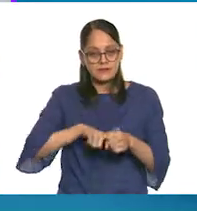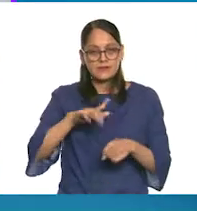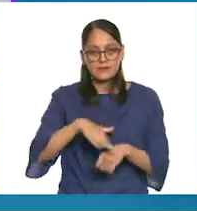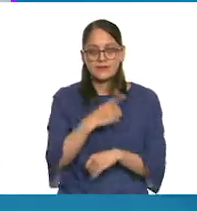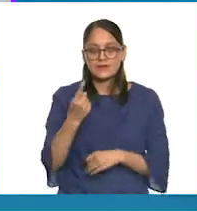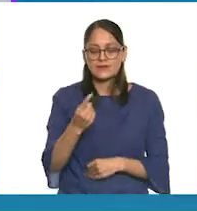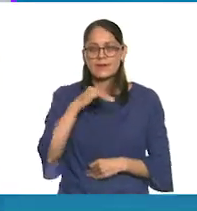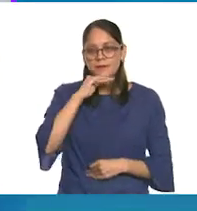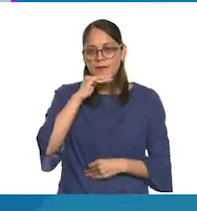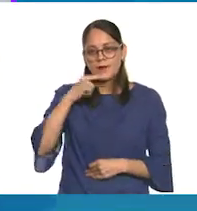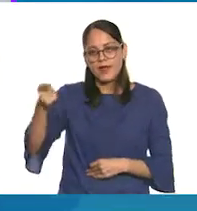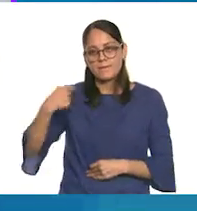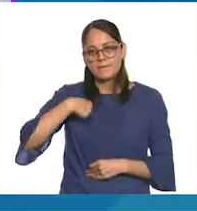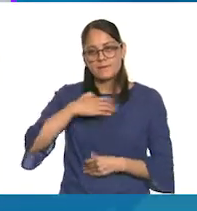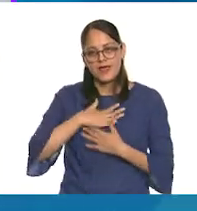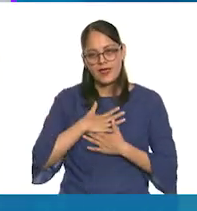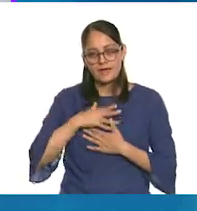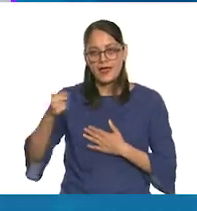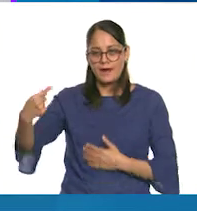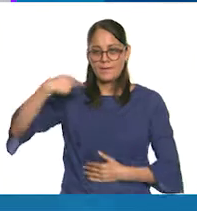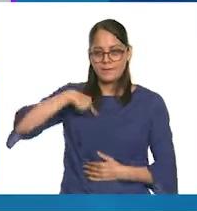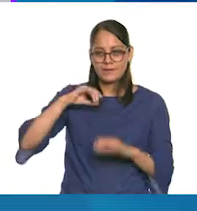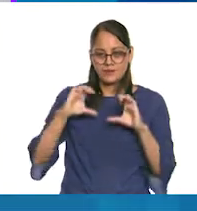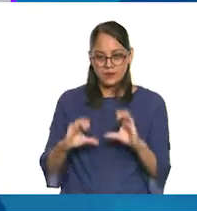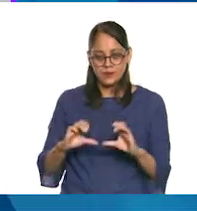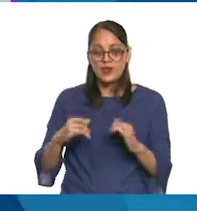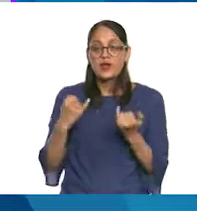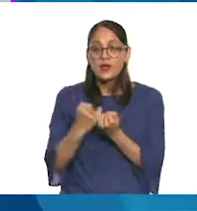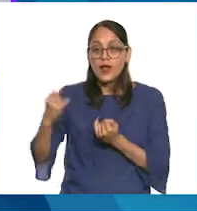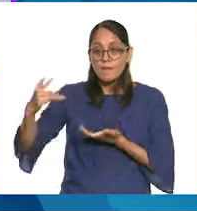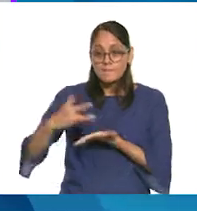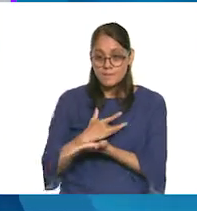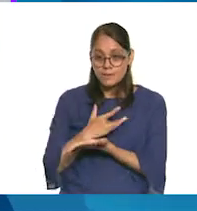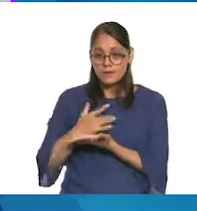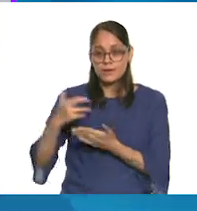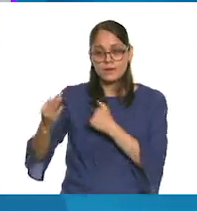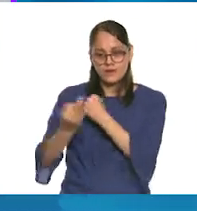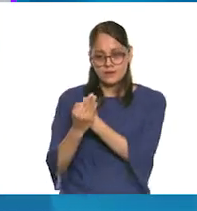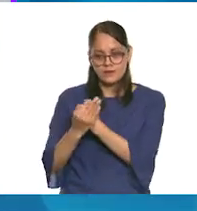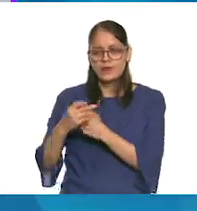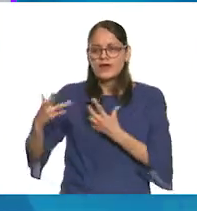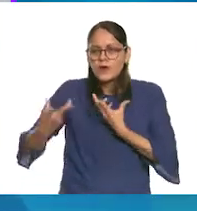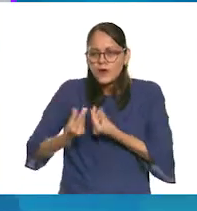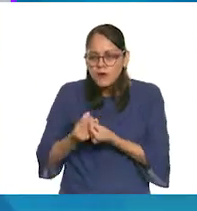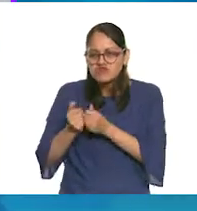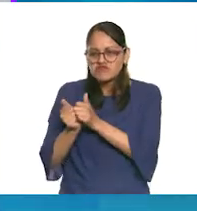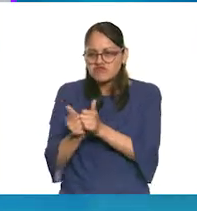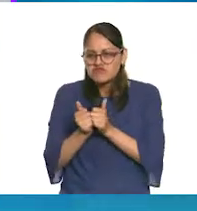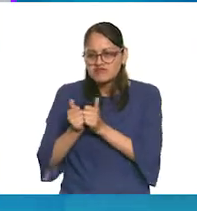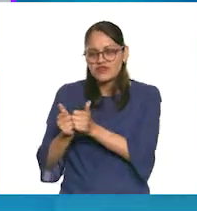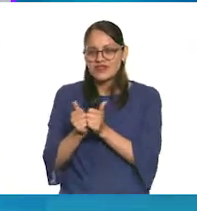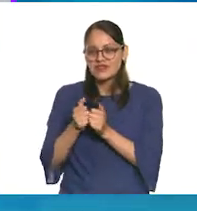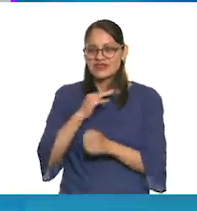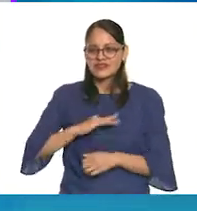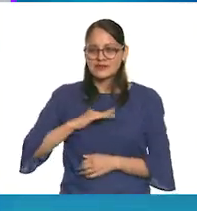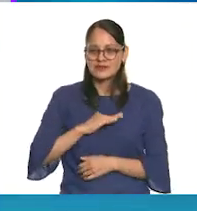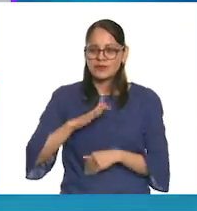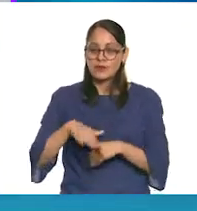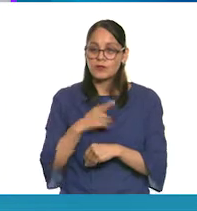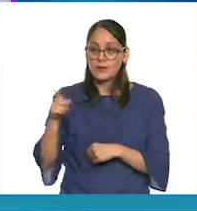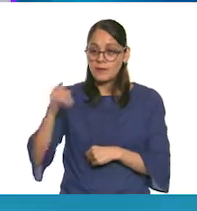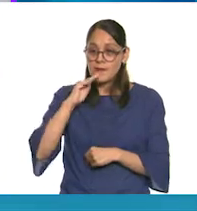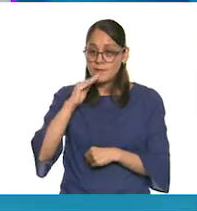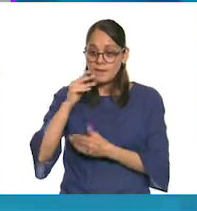mí porque me ama, me cuida, me apoya y me protege. Pasa el tiempo conmigo y me hace feliz. Porque